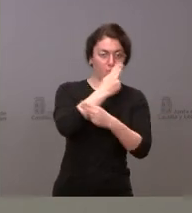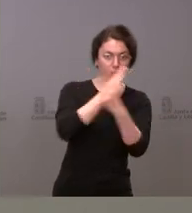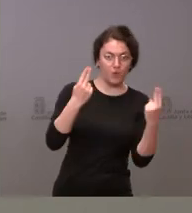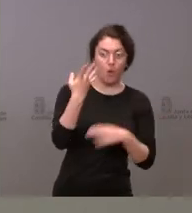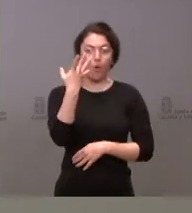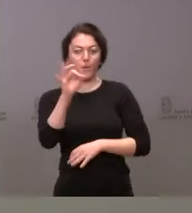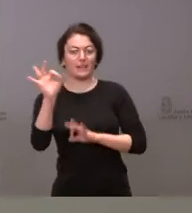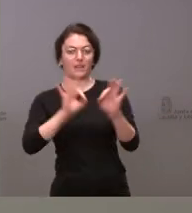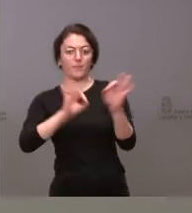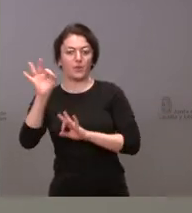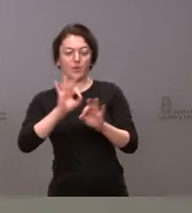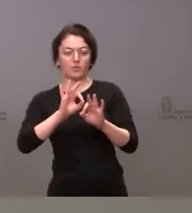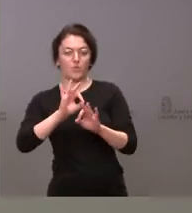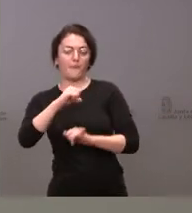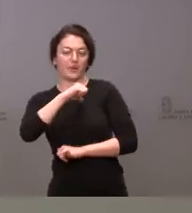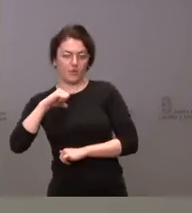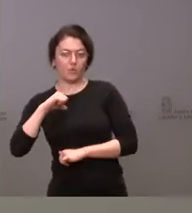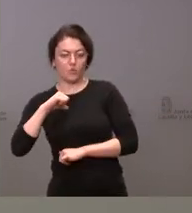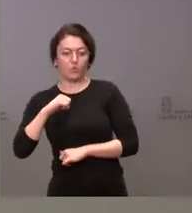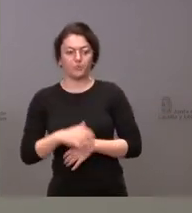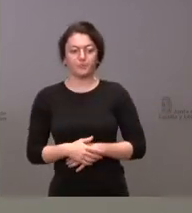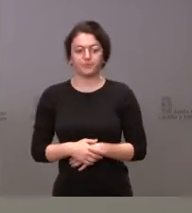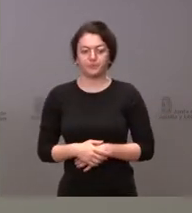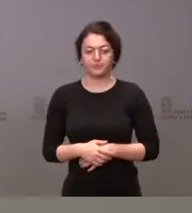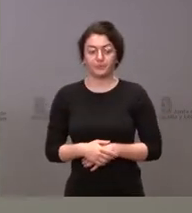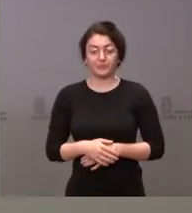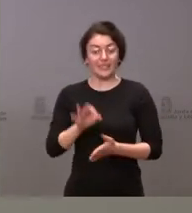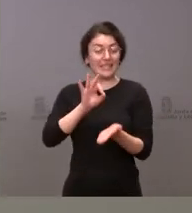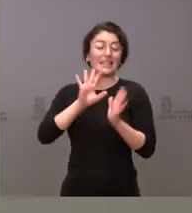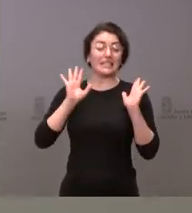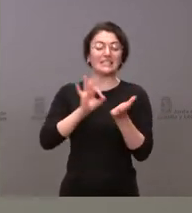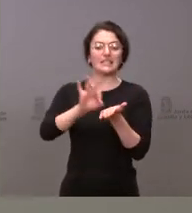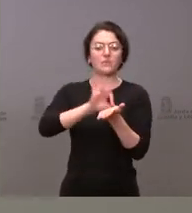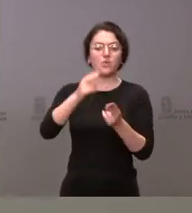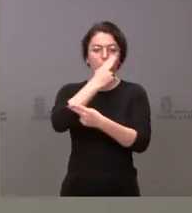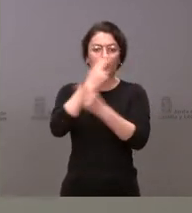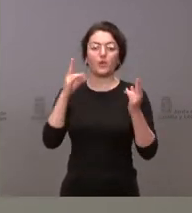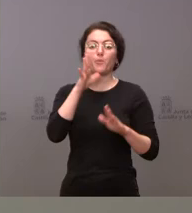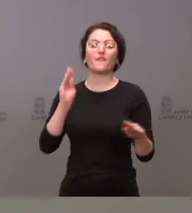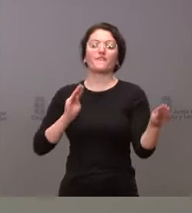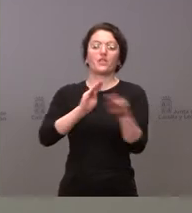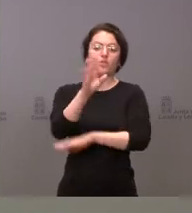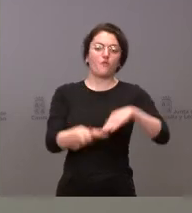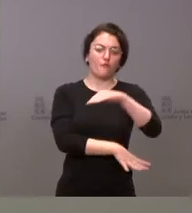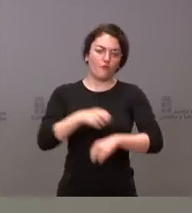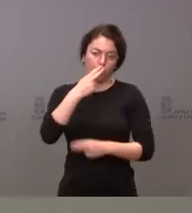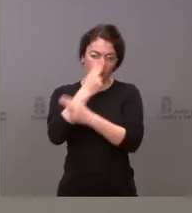40% de titularidad privada, aun con todo el servicio, es un servicio público porque está financiado con fondos públicos.